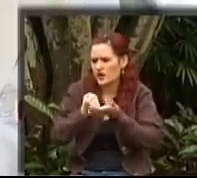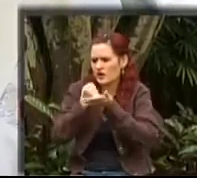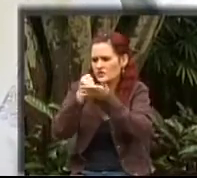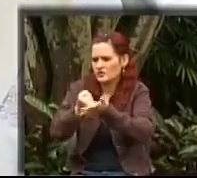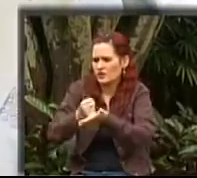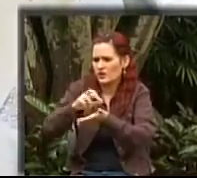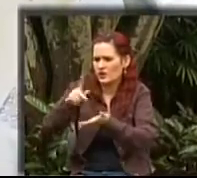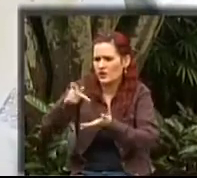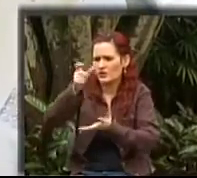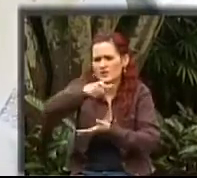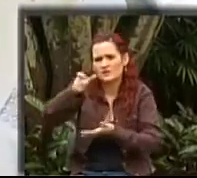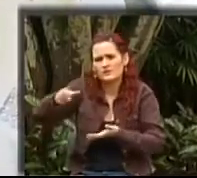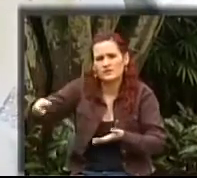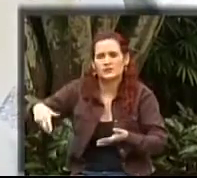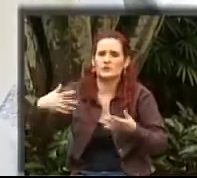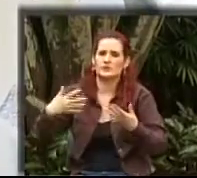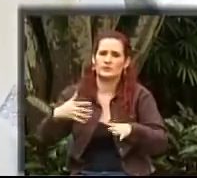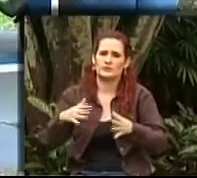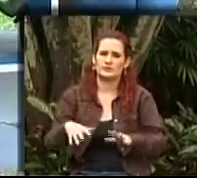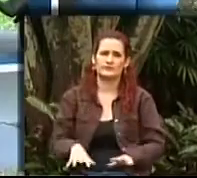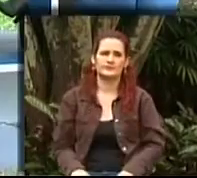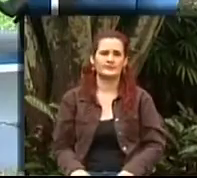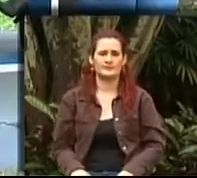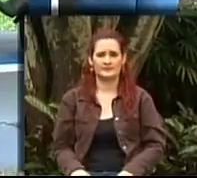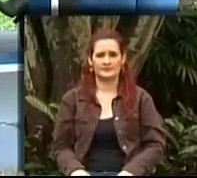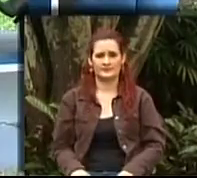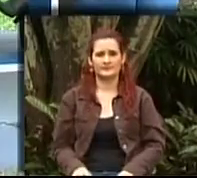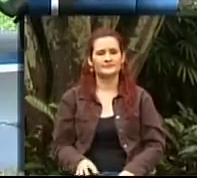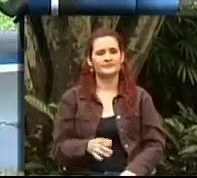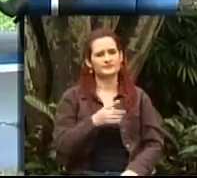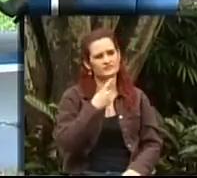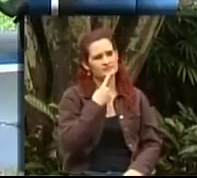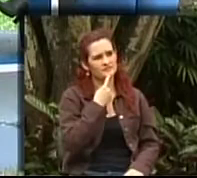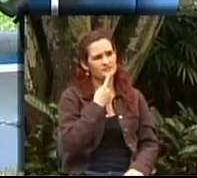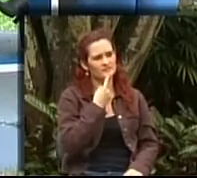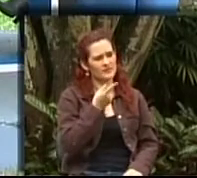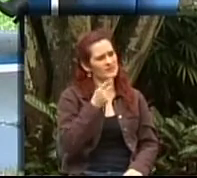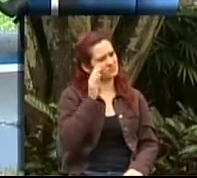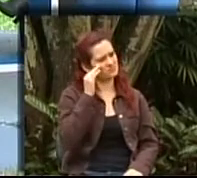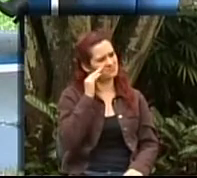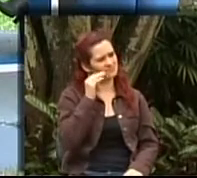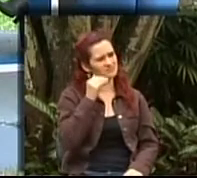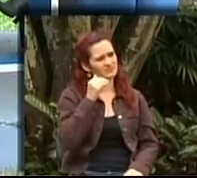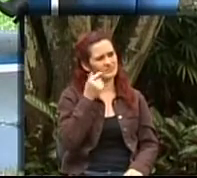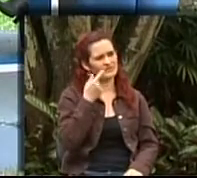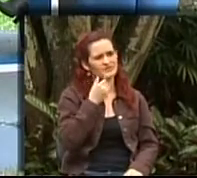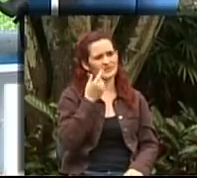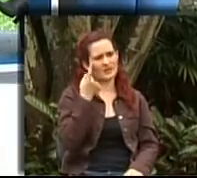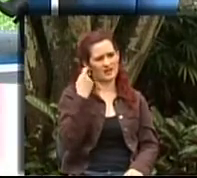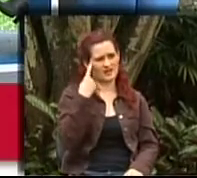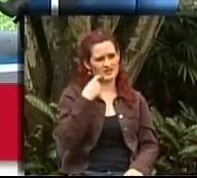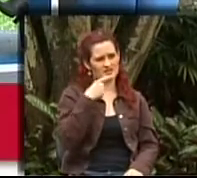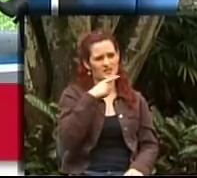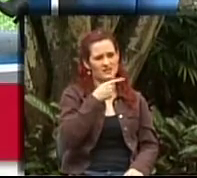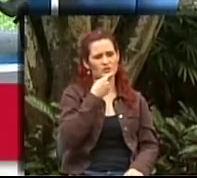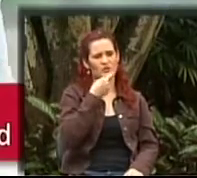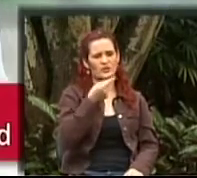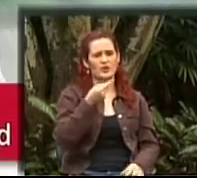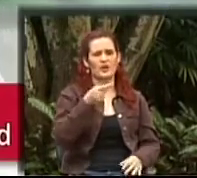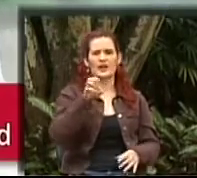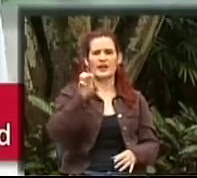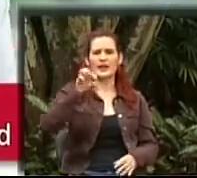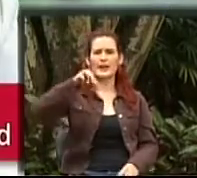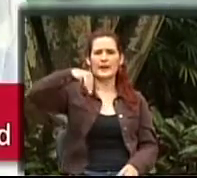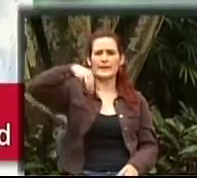también lo necesitan. Beatriz, tú hablabas ayer, no sé si ahora también lo comentabas un poco sobre la empatía y creo que el doctor